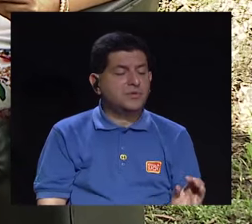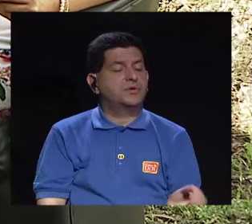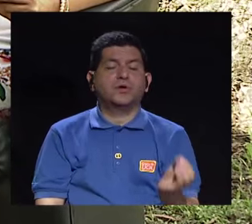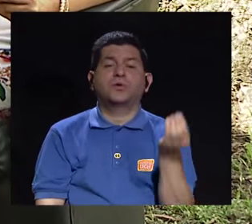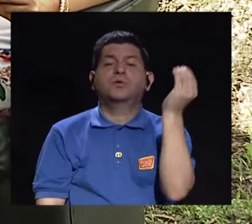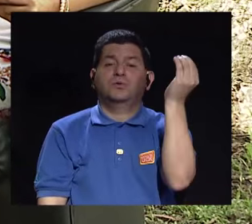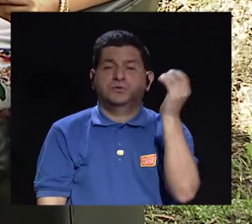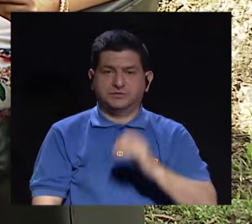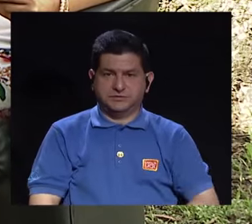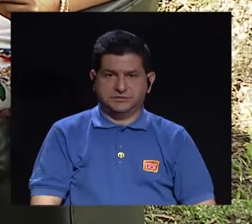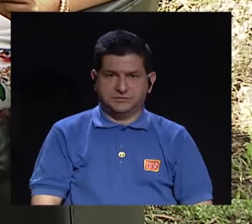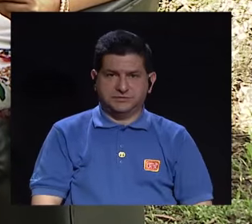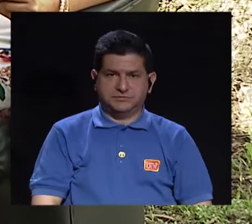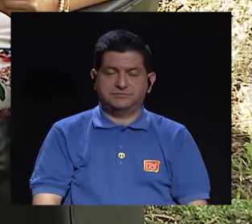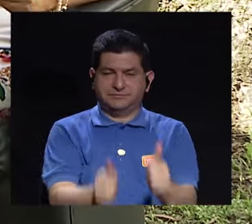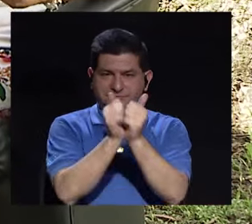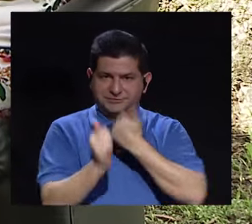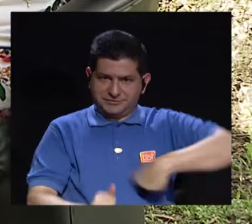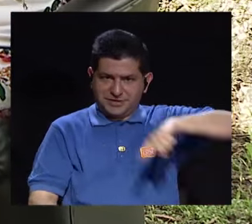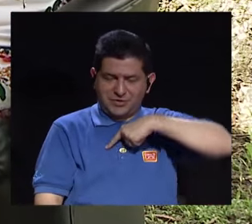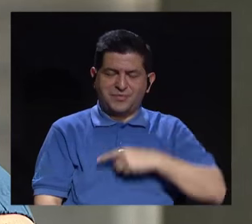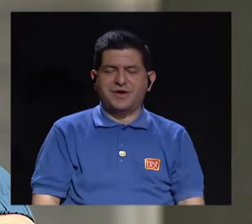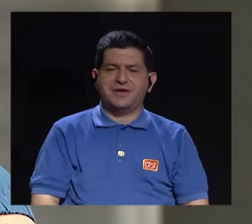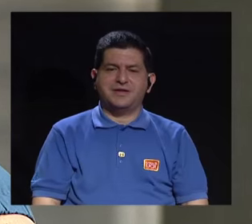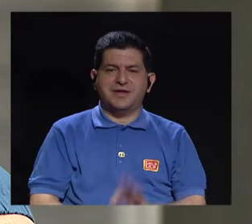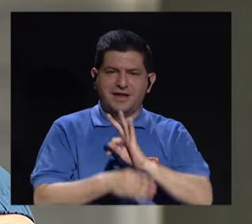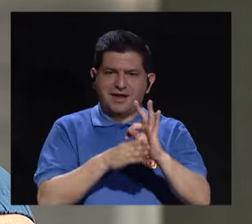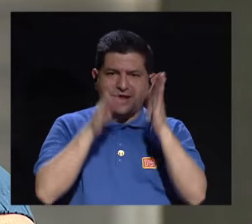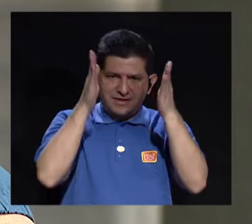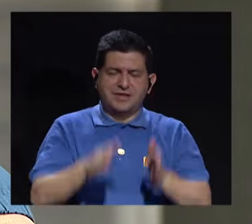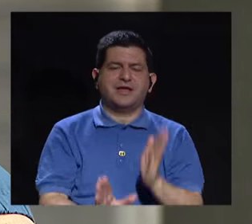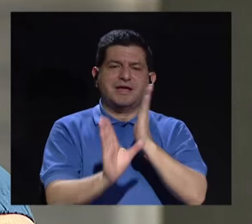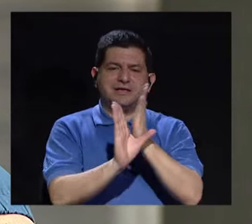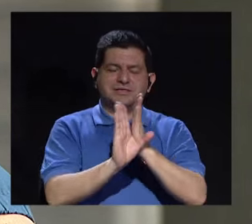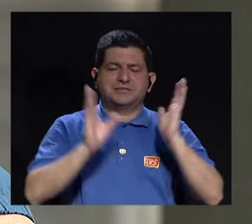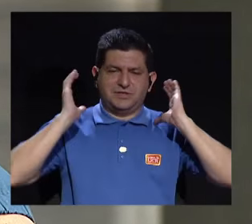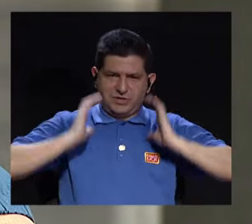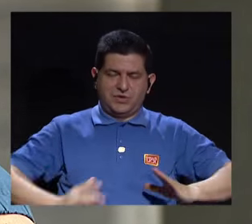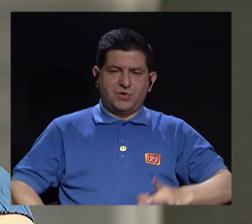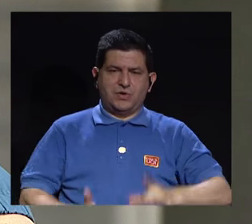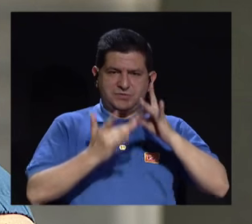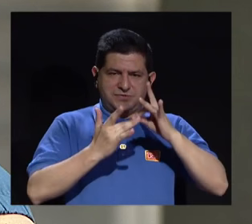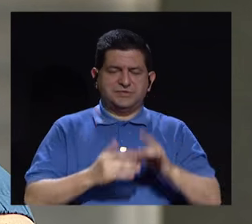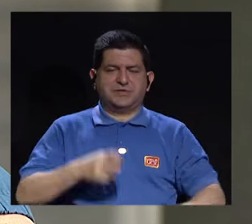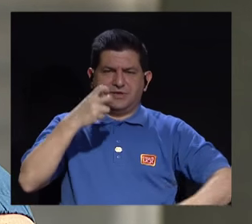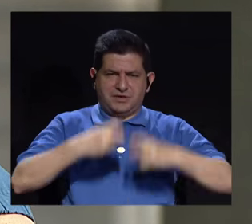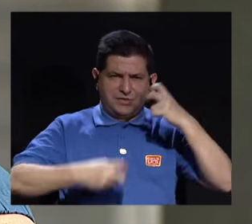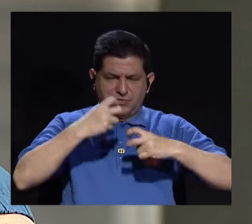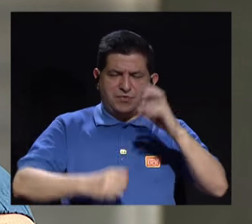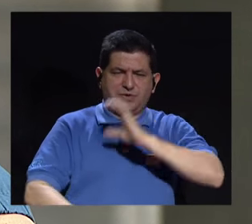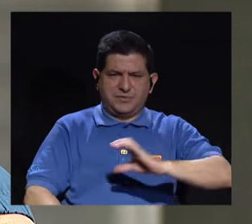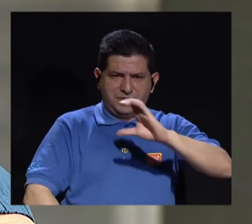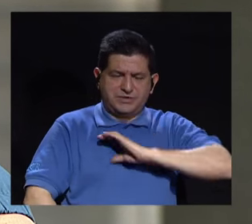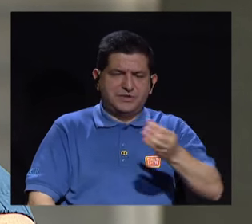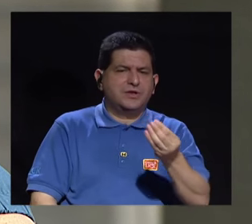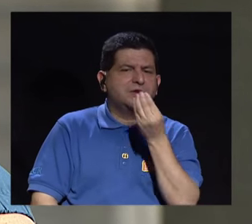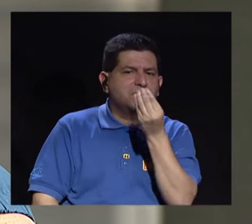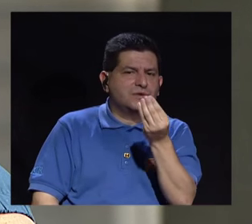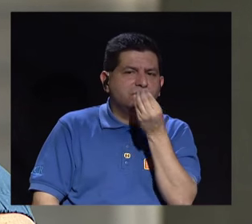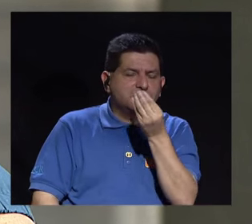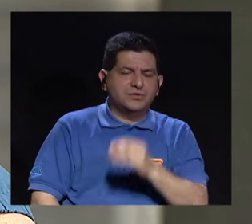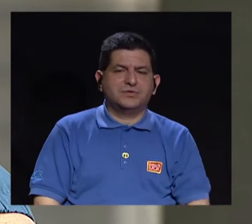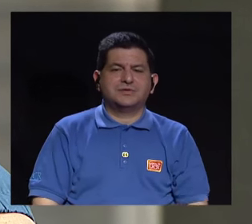en la adolescencia. Para eso nos acompaña la terapeuta psicocorporal y especialista en trastornos de la conducta